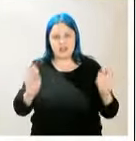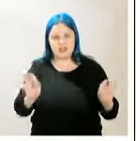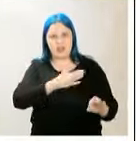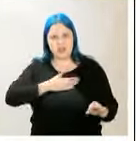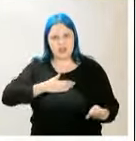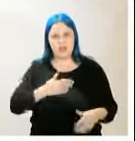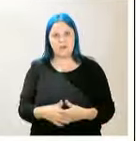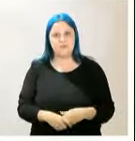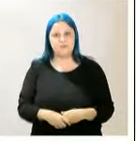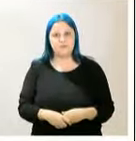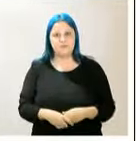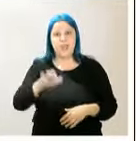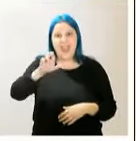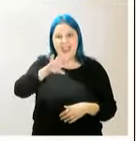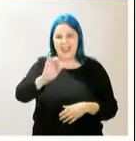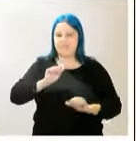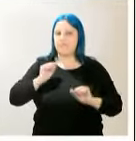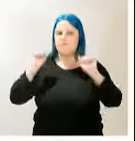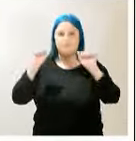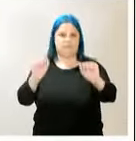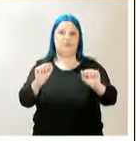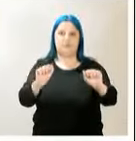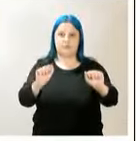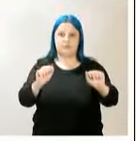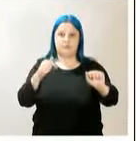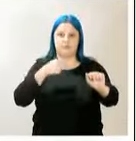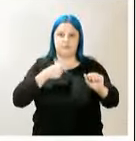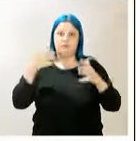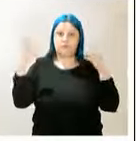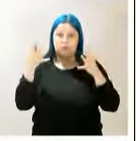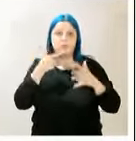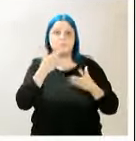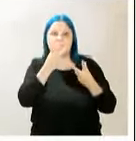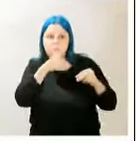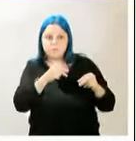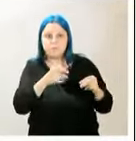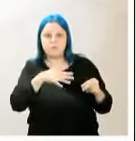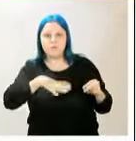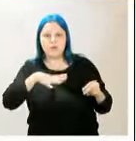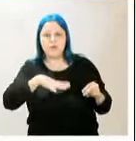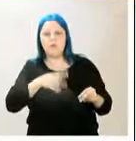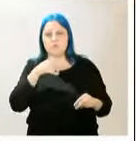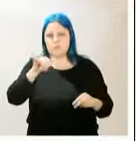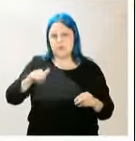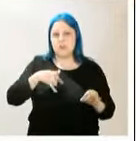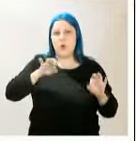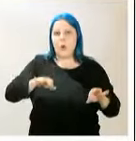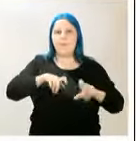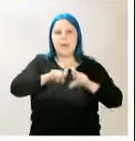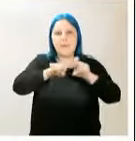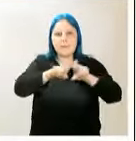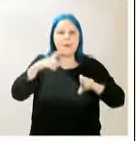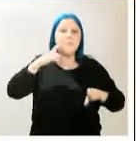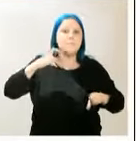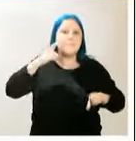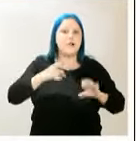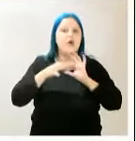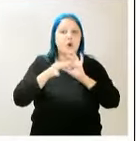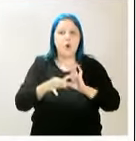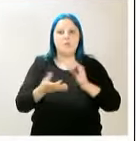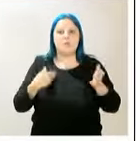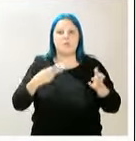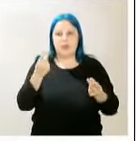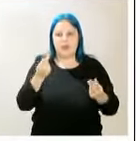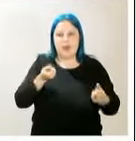Rechacemos los seres. No es de recibo que empresas como son los bancos, que han recibido dinero público a